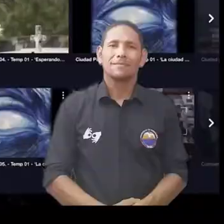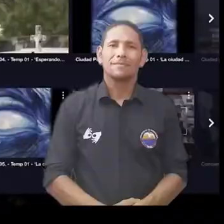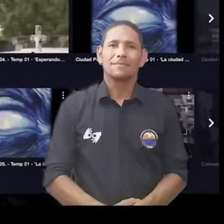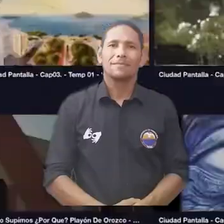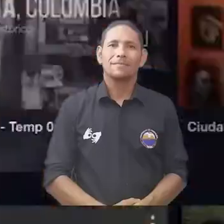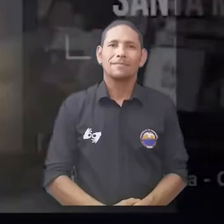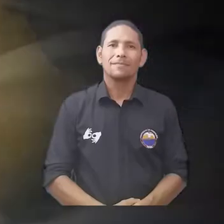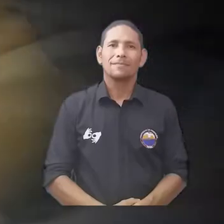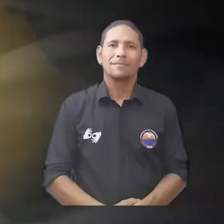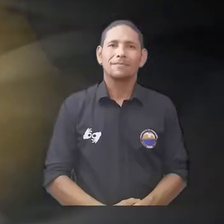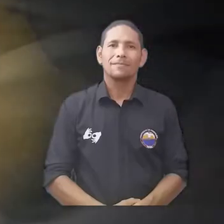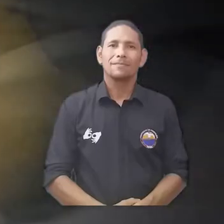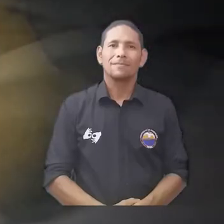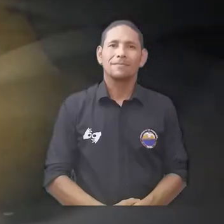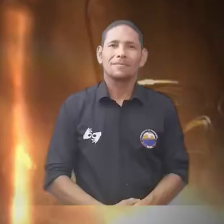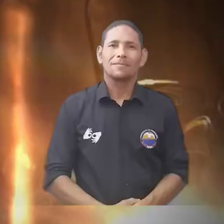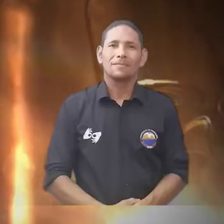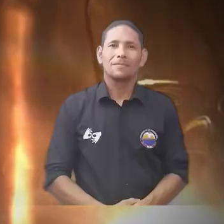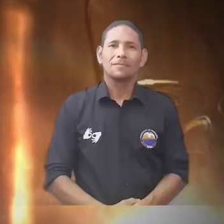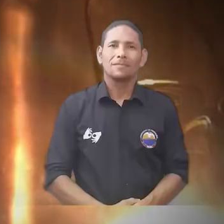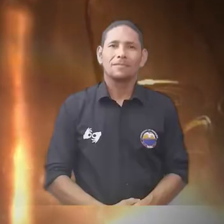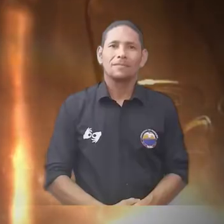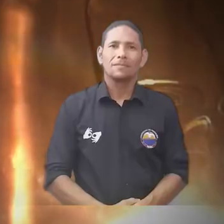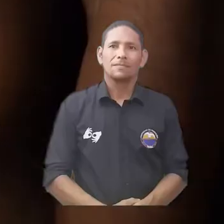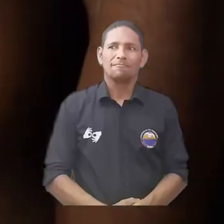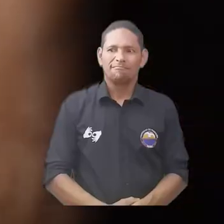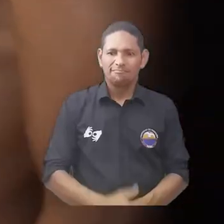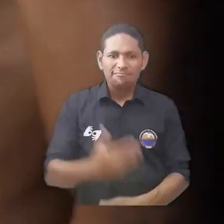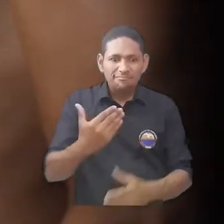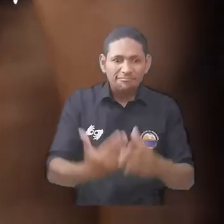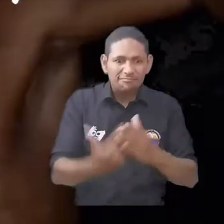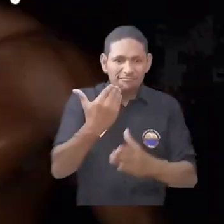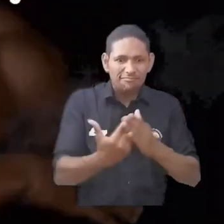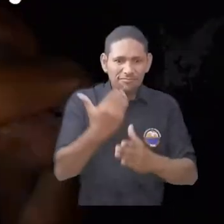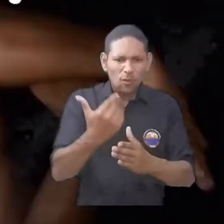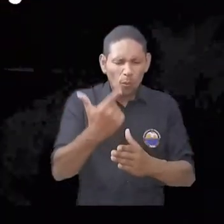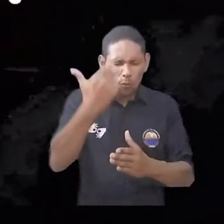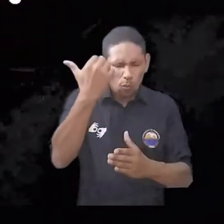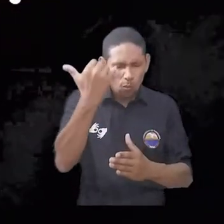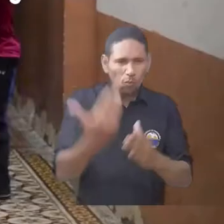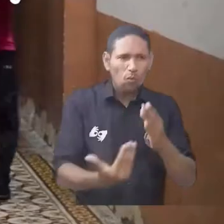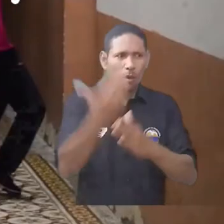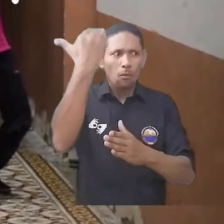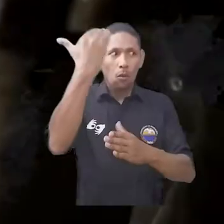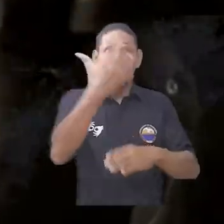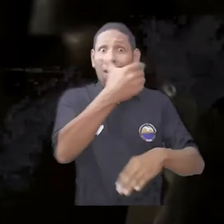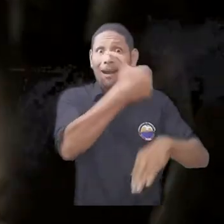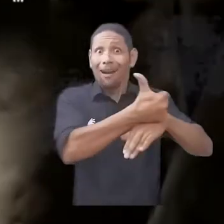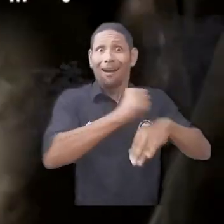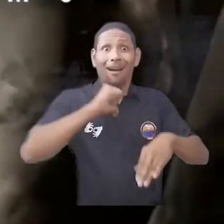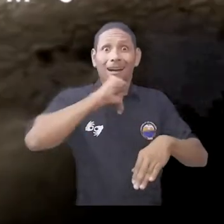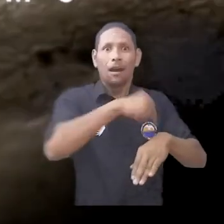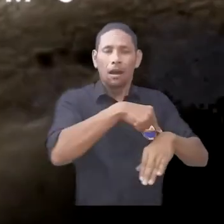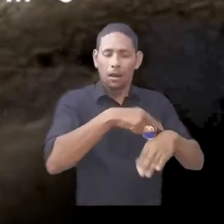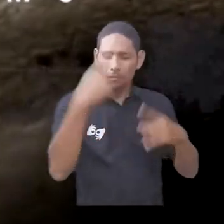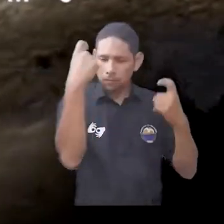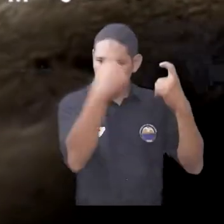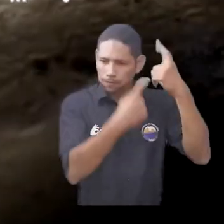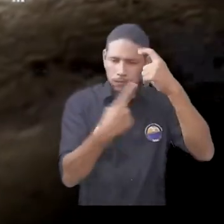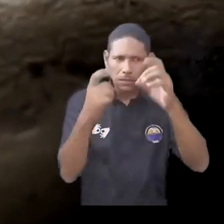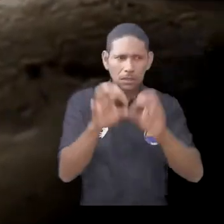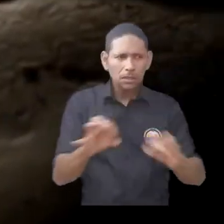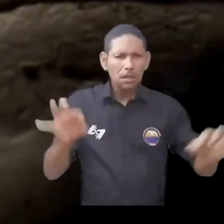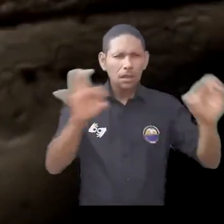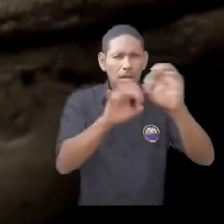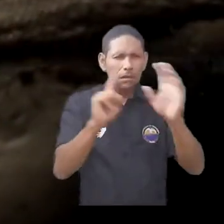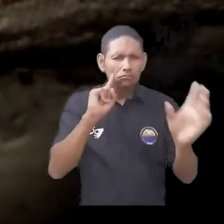La idea original nace de los acuerdos programáticos del señor rector Pablo Vera Salazar donde se buscaba diseñar dos grandes estrategias. Una